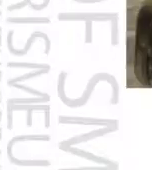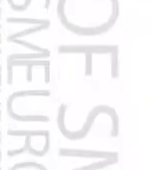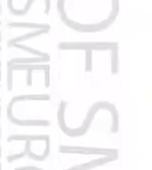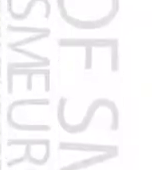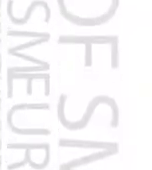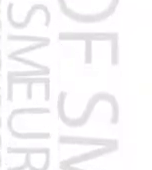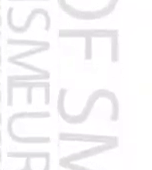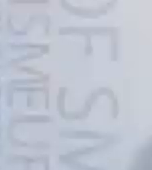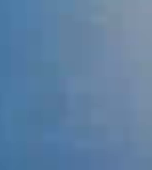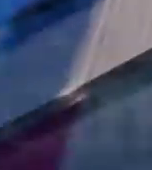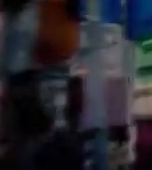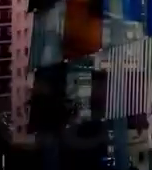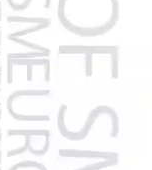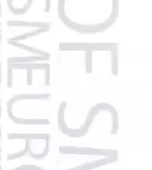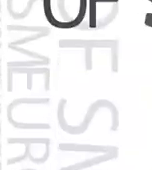Málaga